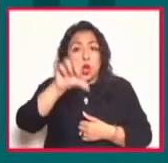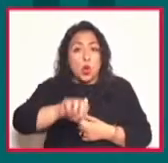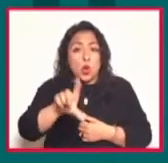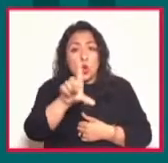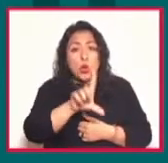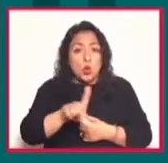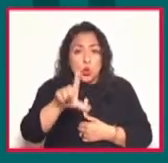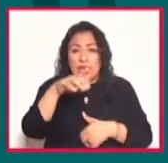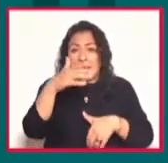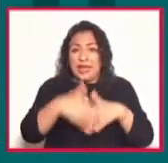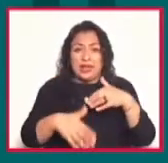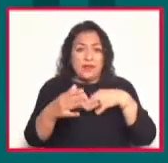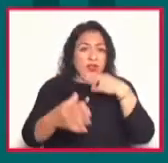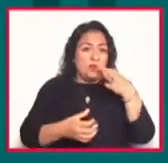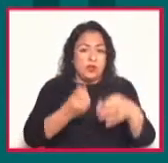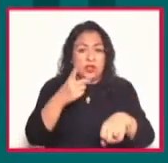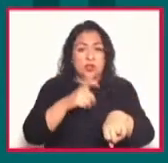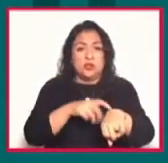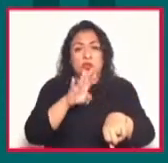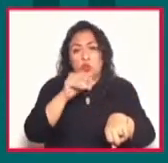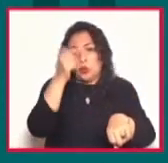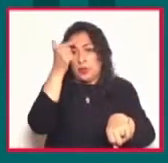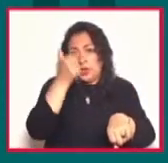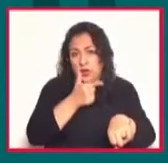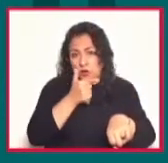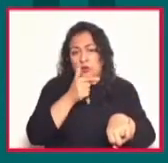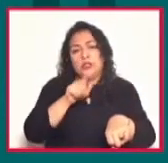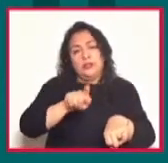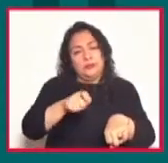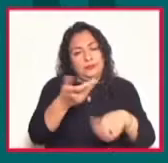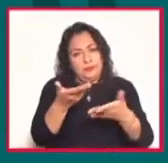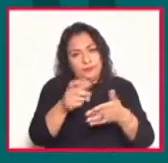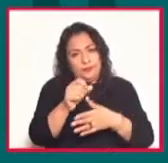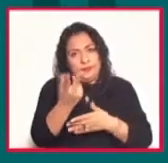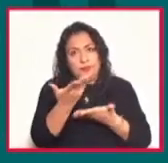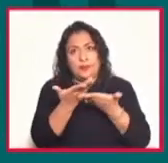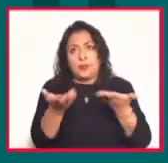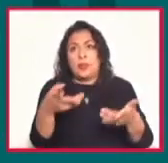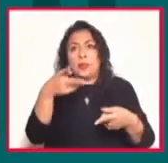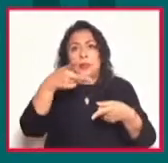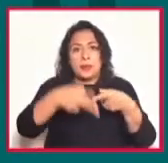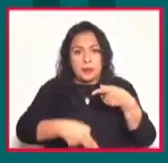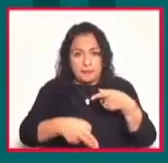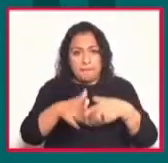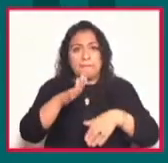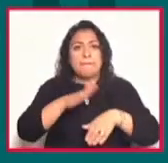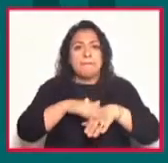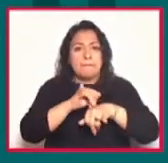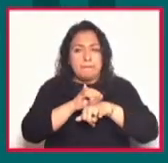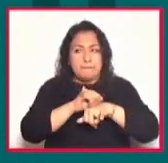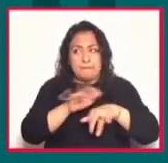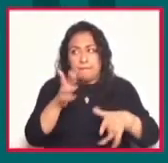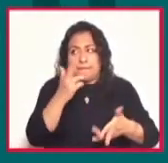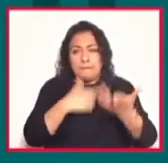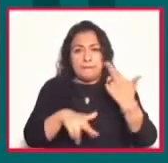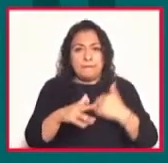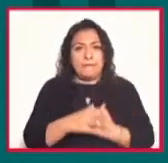terminando Noticias 22 a las 9 de la noche por esta señal. Vamos a hacer una pausa tenemos mucho más al volver.